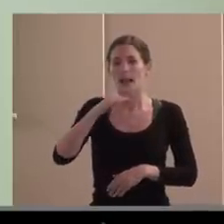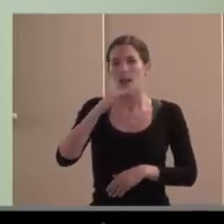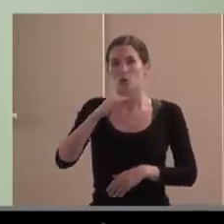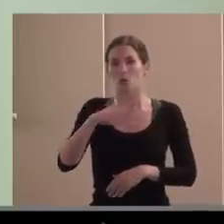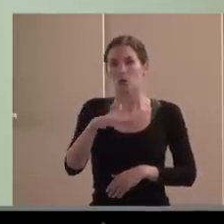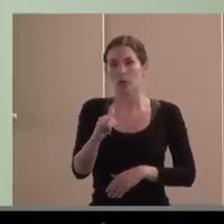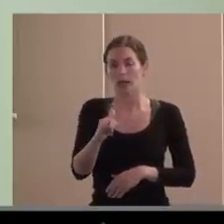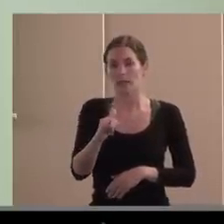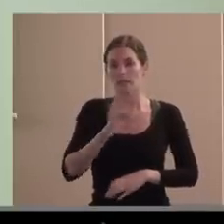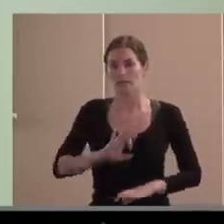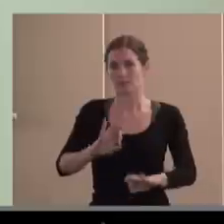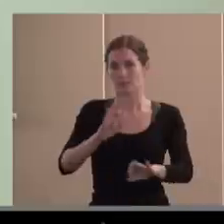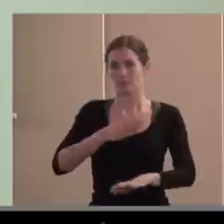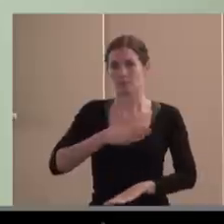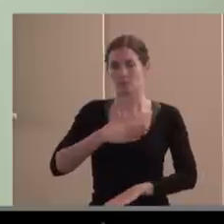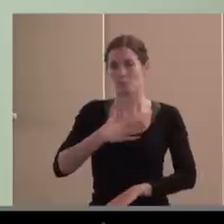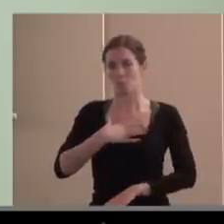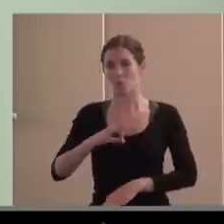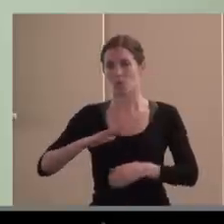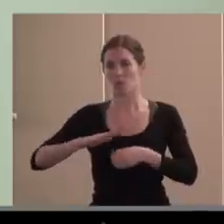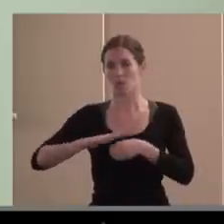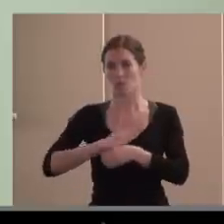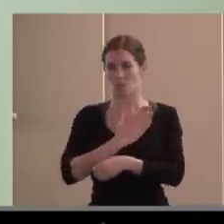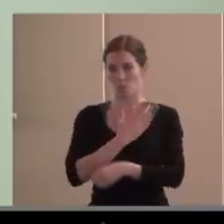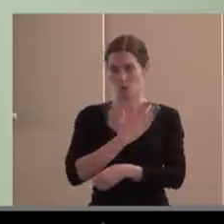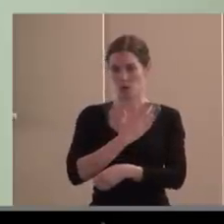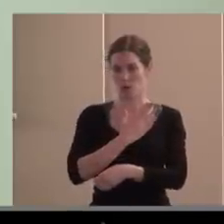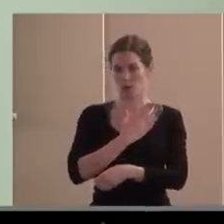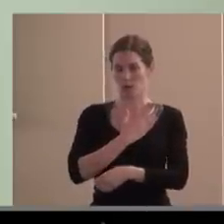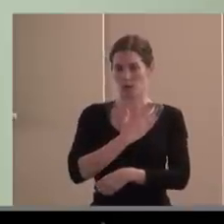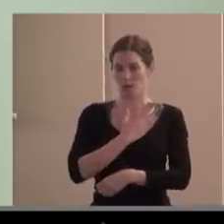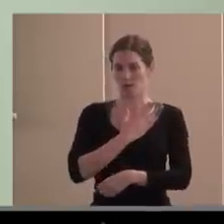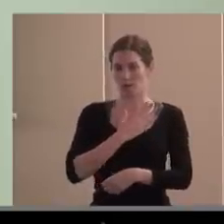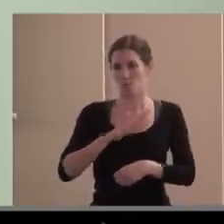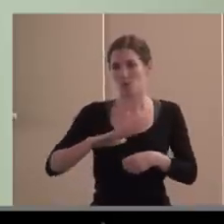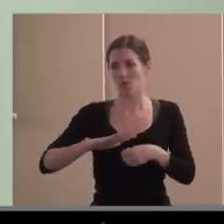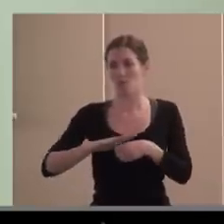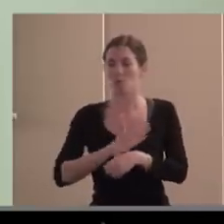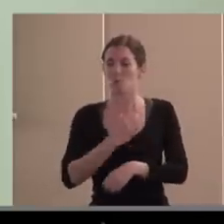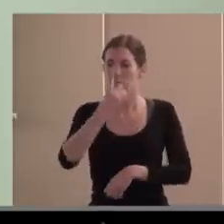cómo hemos sabido, o cómo de competentes o